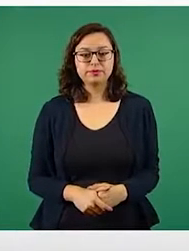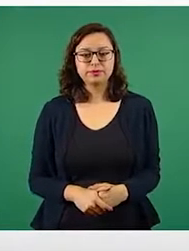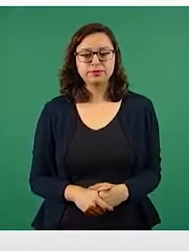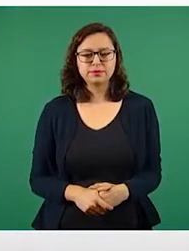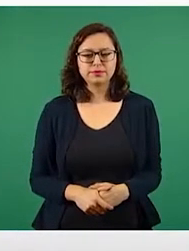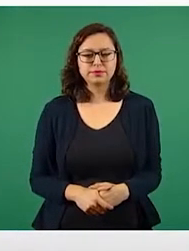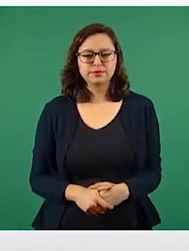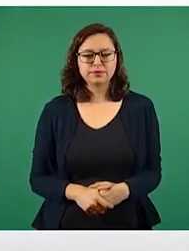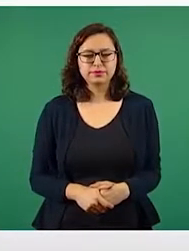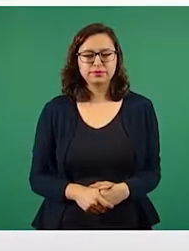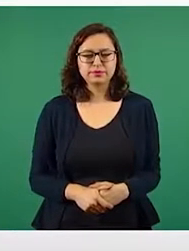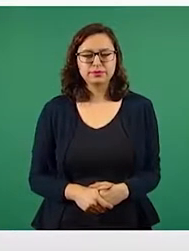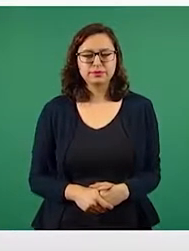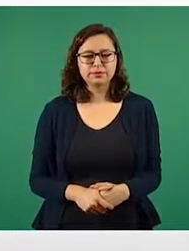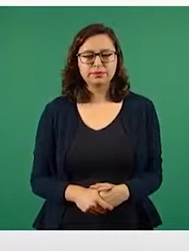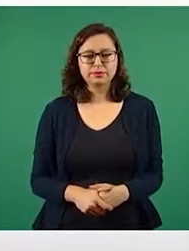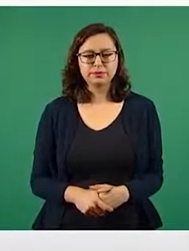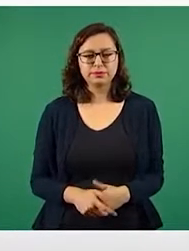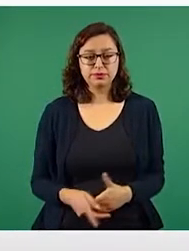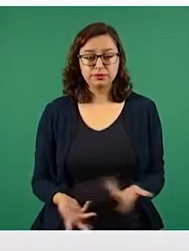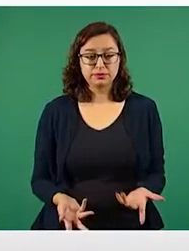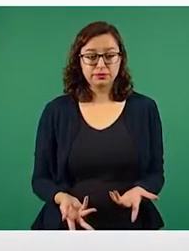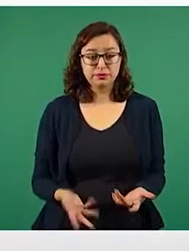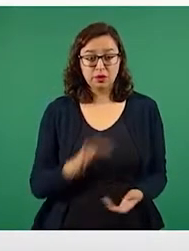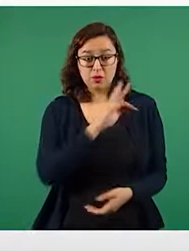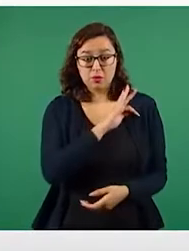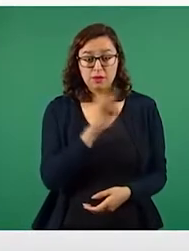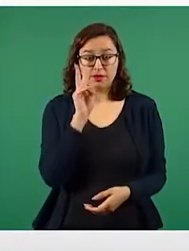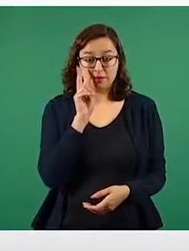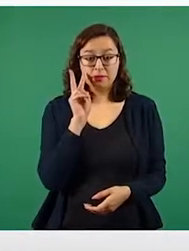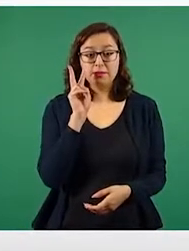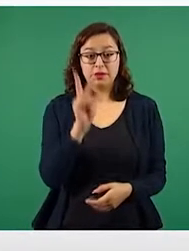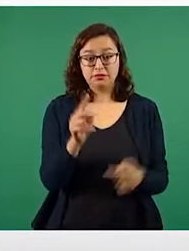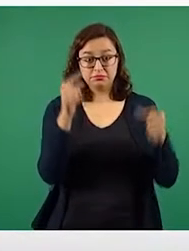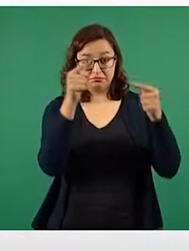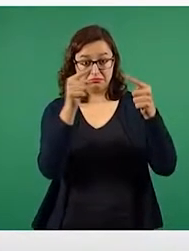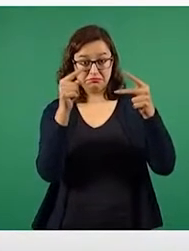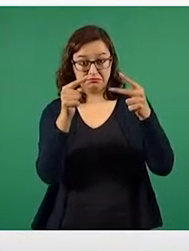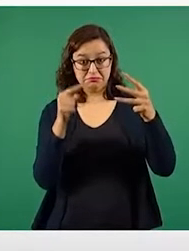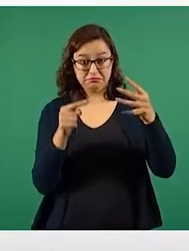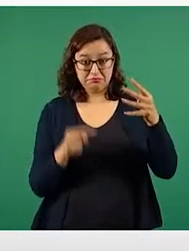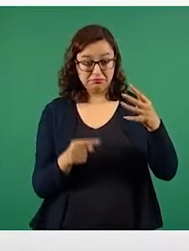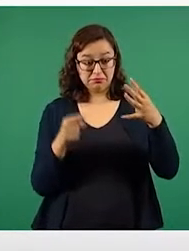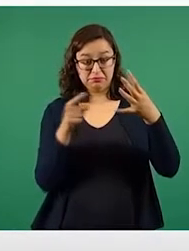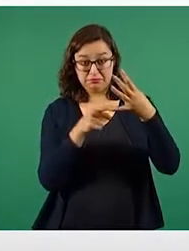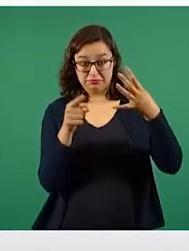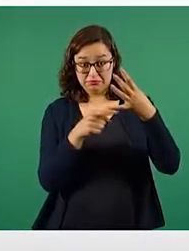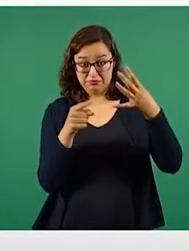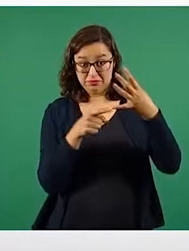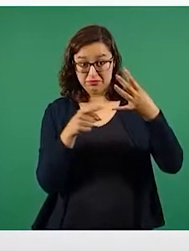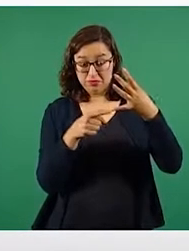delincuencia, que es robos, extorsiones, secuestros y fraudes, a la baja con el 56